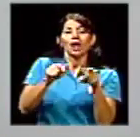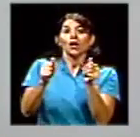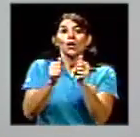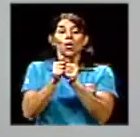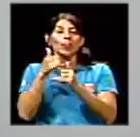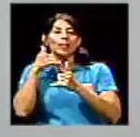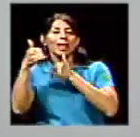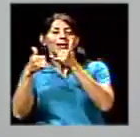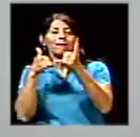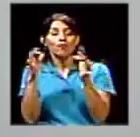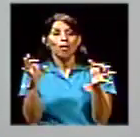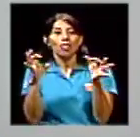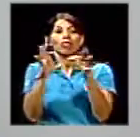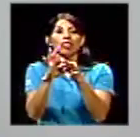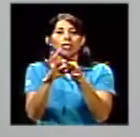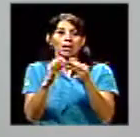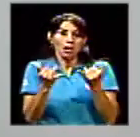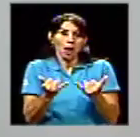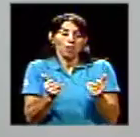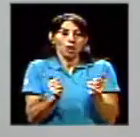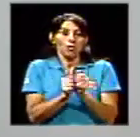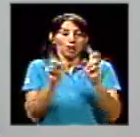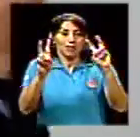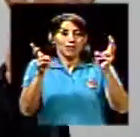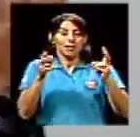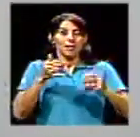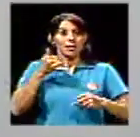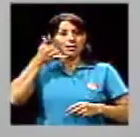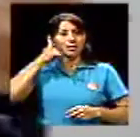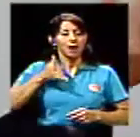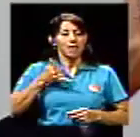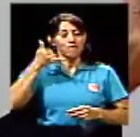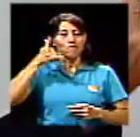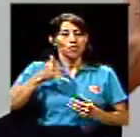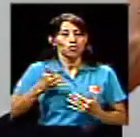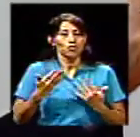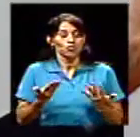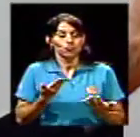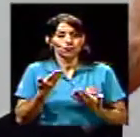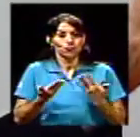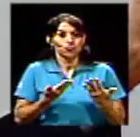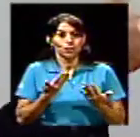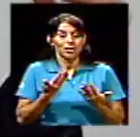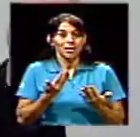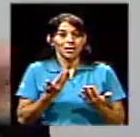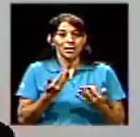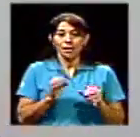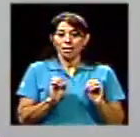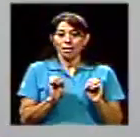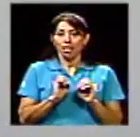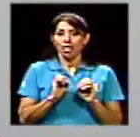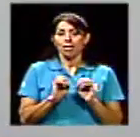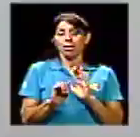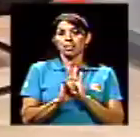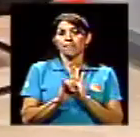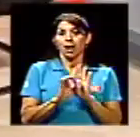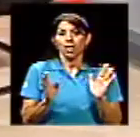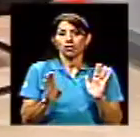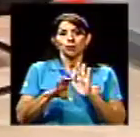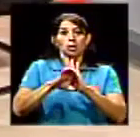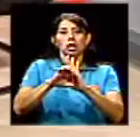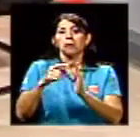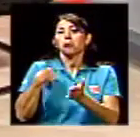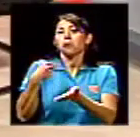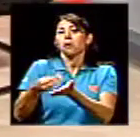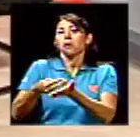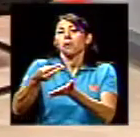teléfonos portátiles, que entiendo que no están identificados. Uno compra un PIN